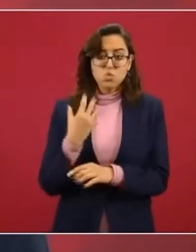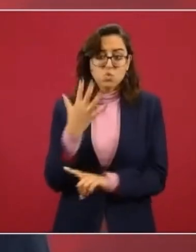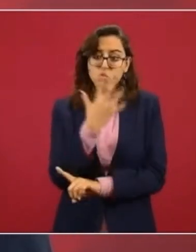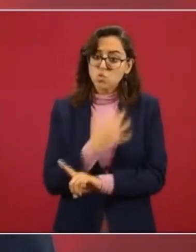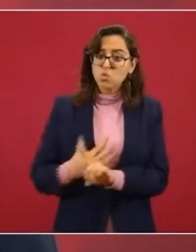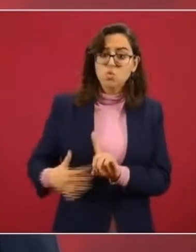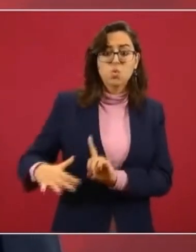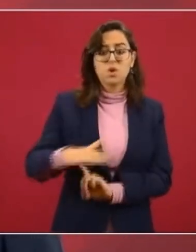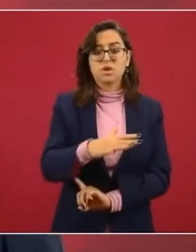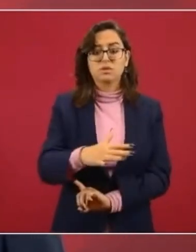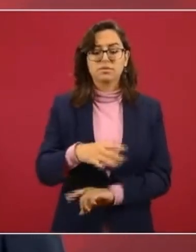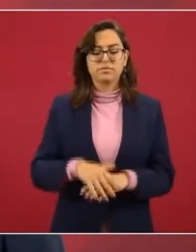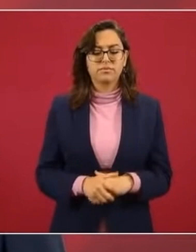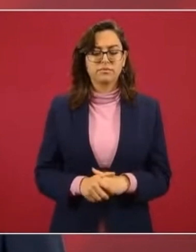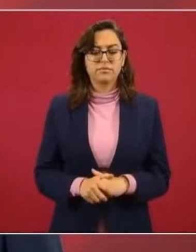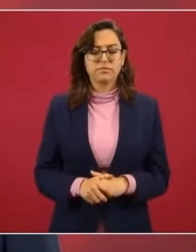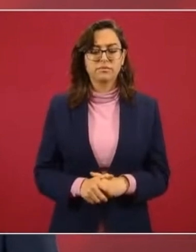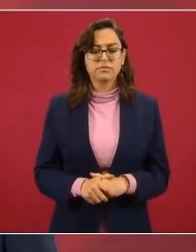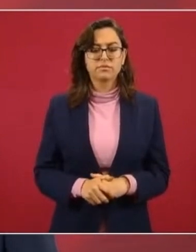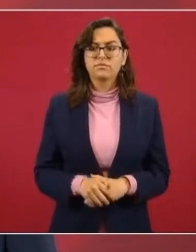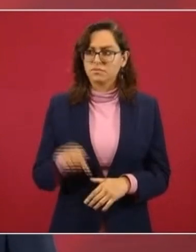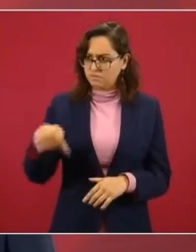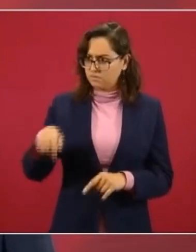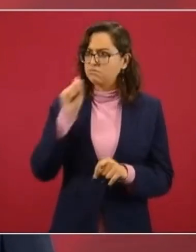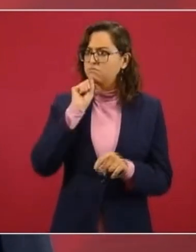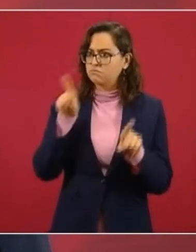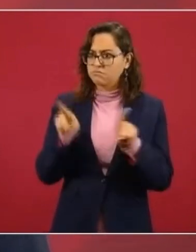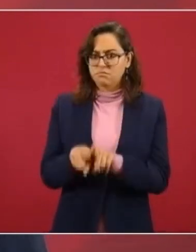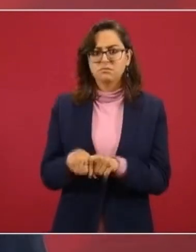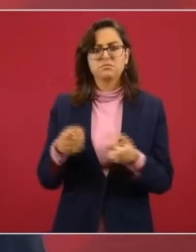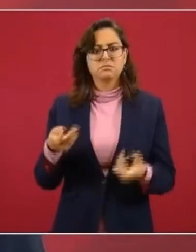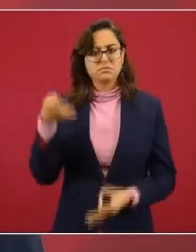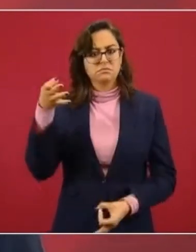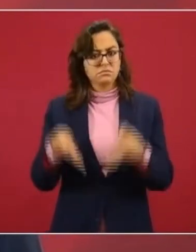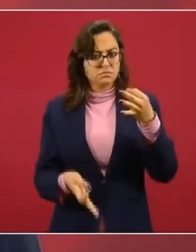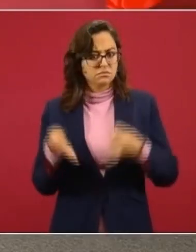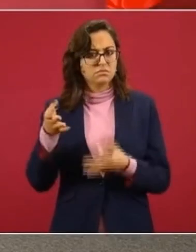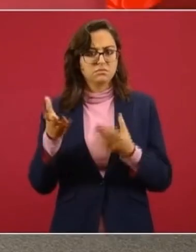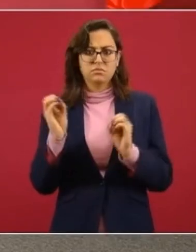a un juez, a una jueza, a un fiscal en México?